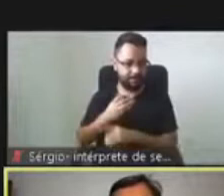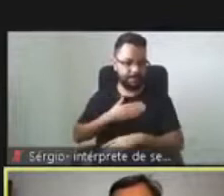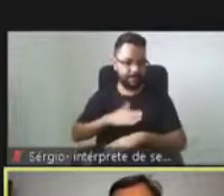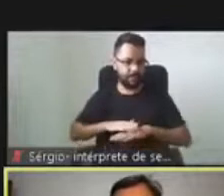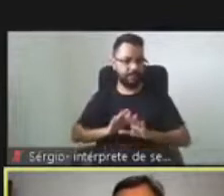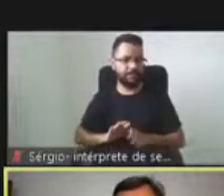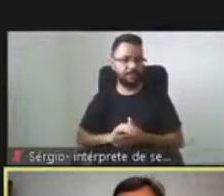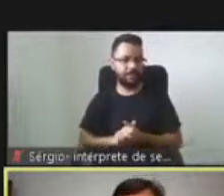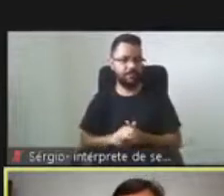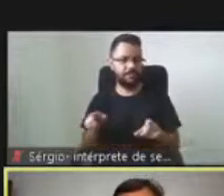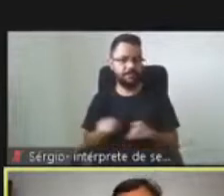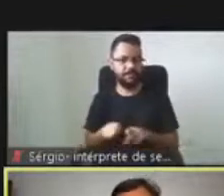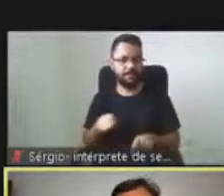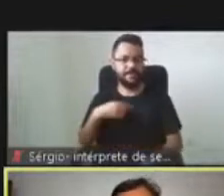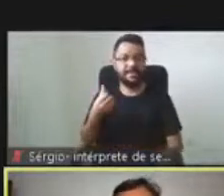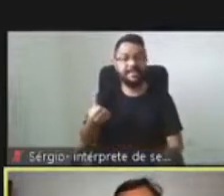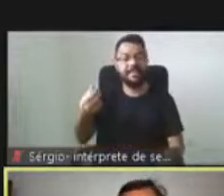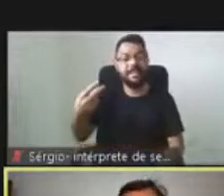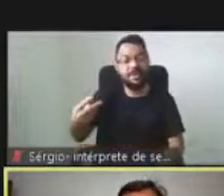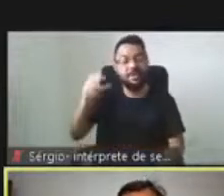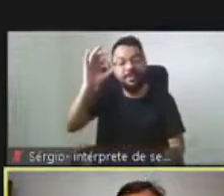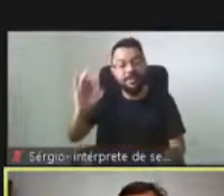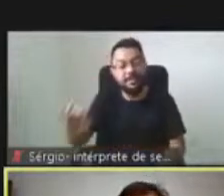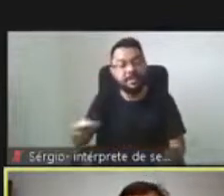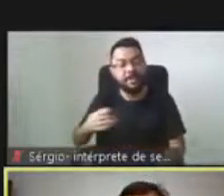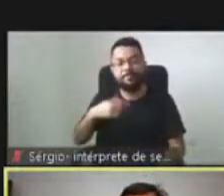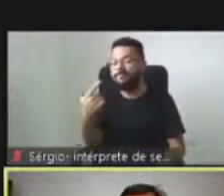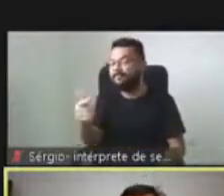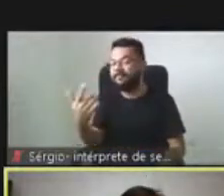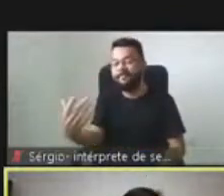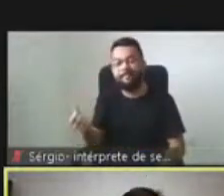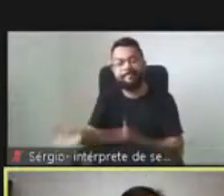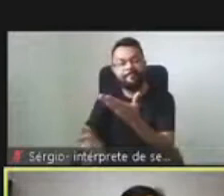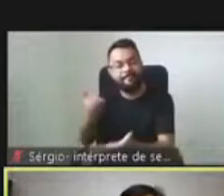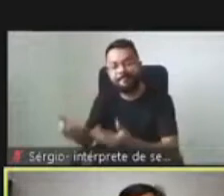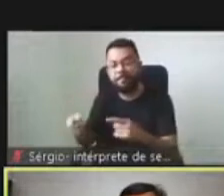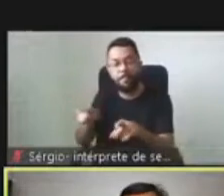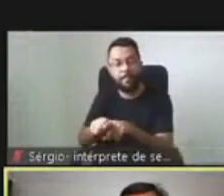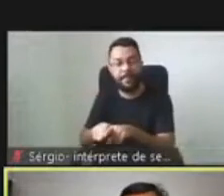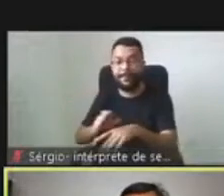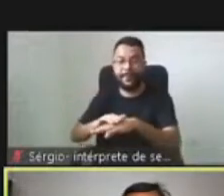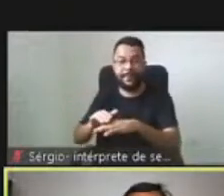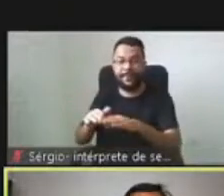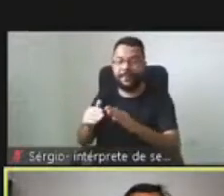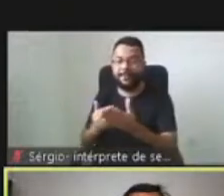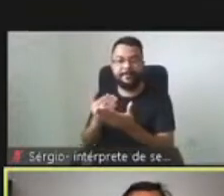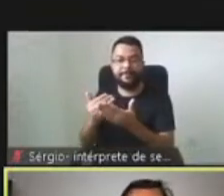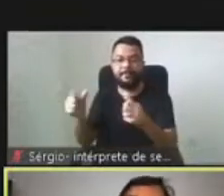recibió tratamiento o se agravó por la falta de diagnóstico, que es parte del problema.